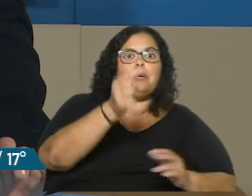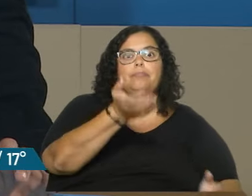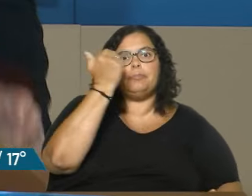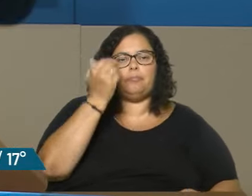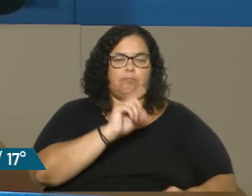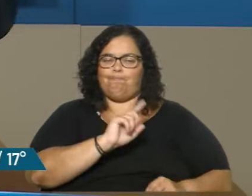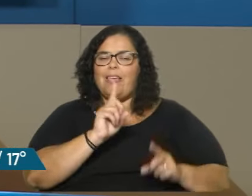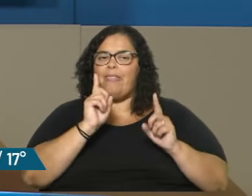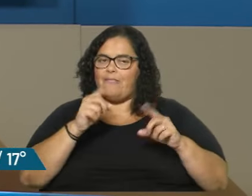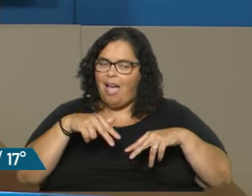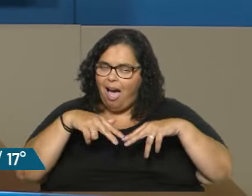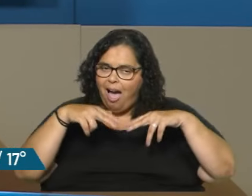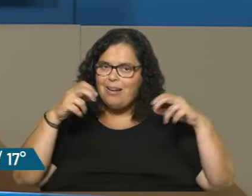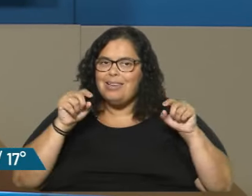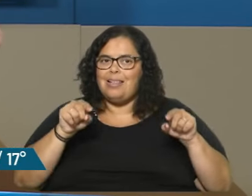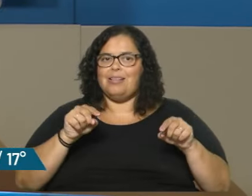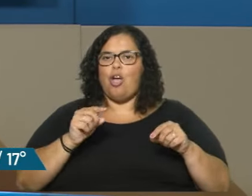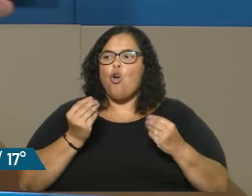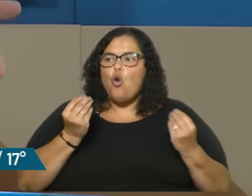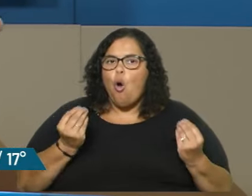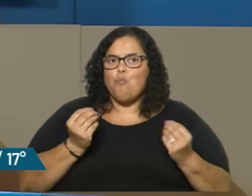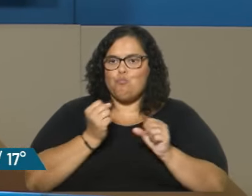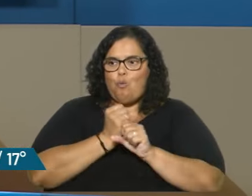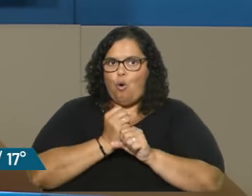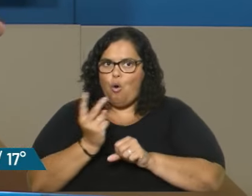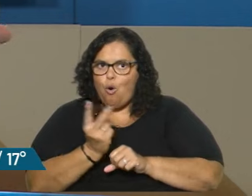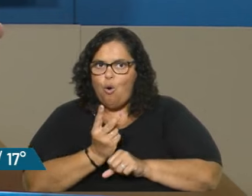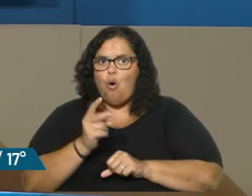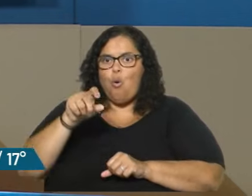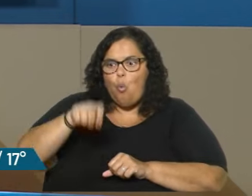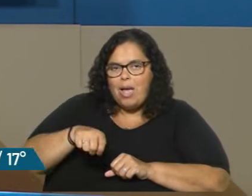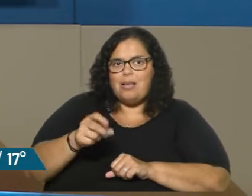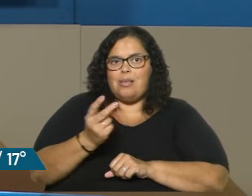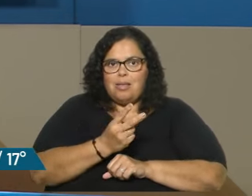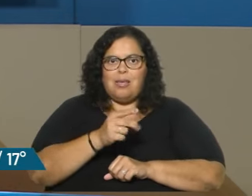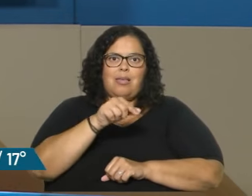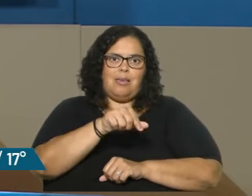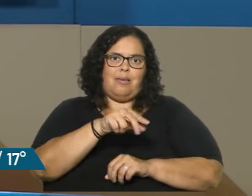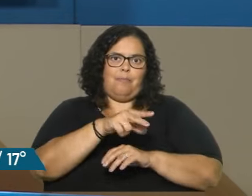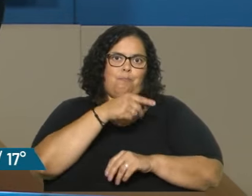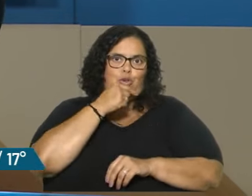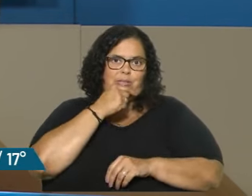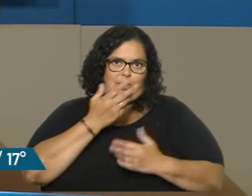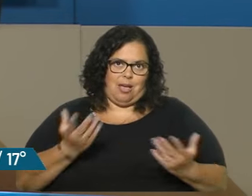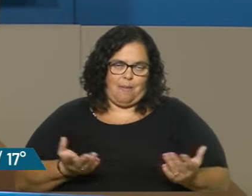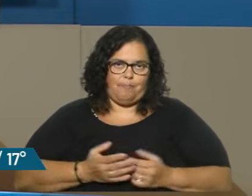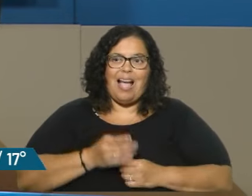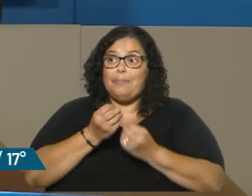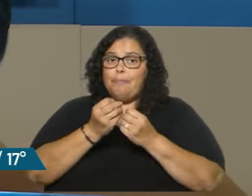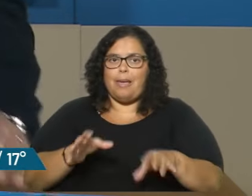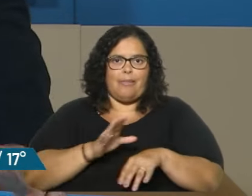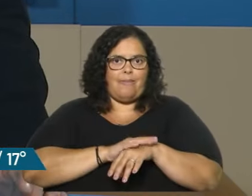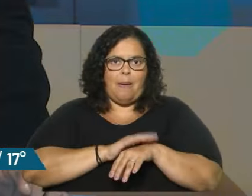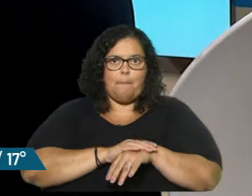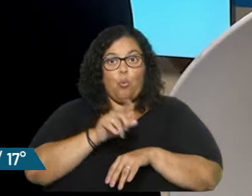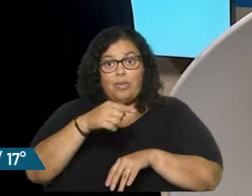articulación. El policial sabe muy bien cómo hacer un allanamiento. Por eso creo que ahí se pierde mucho tiempo. ¿Pero qué dice? ¿Que